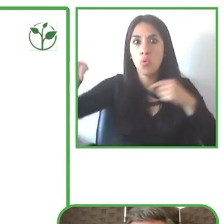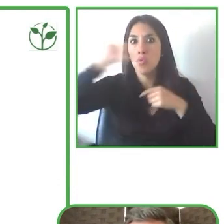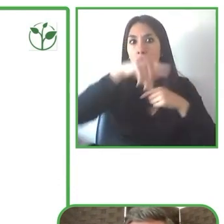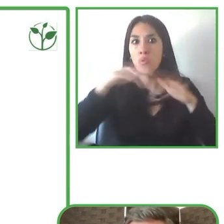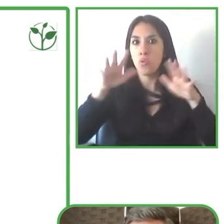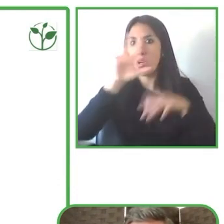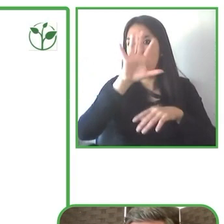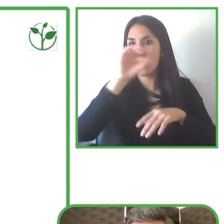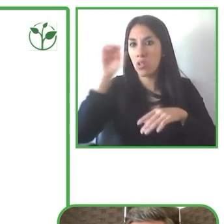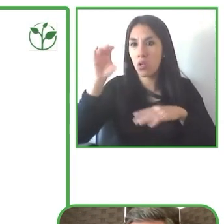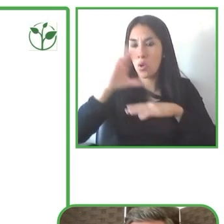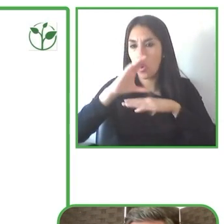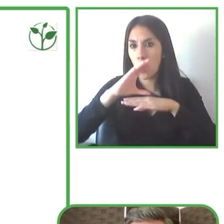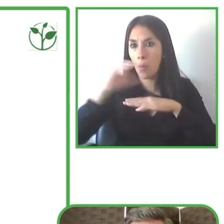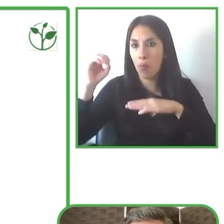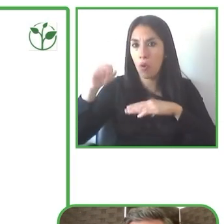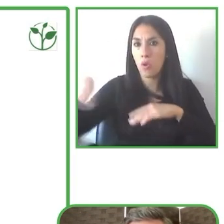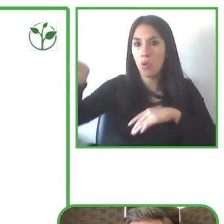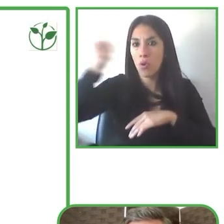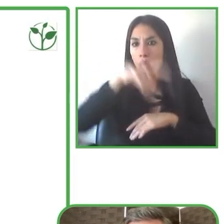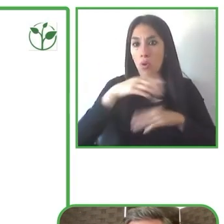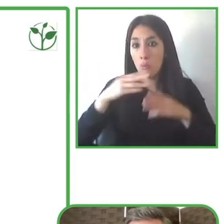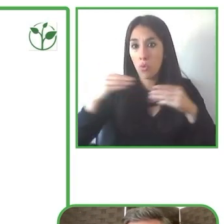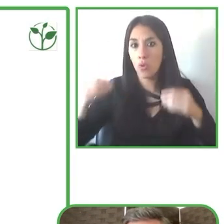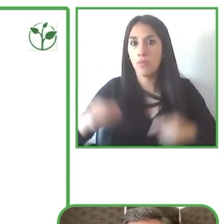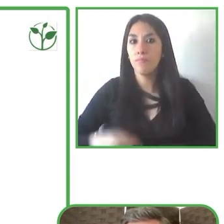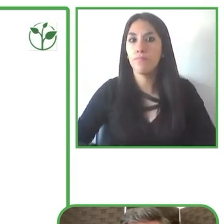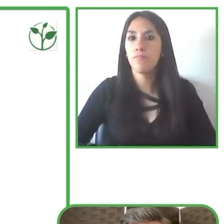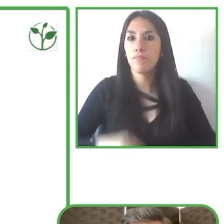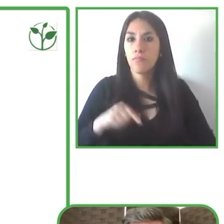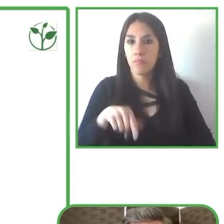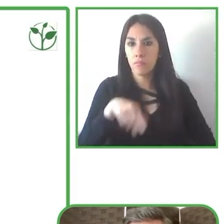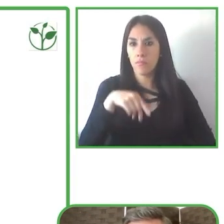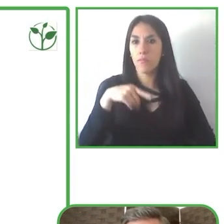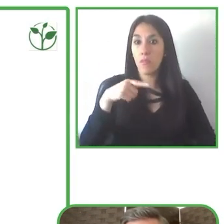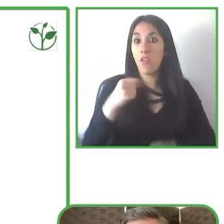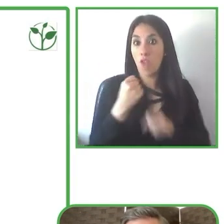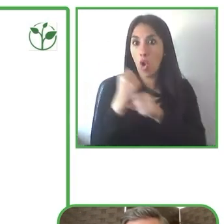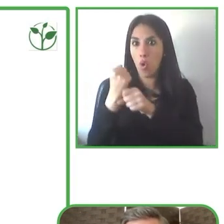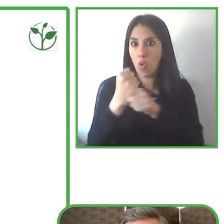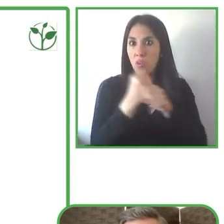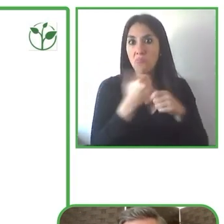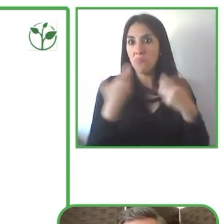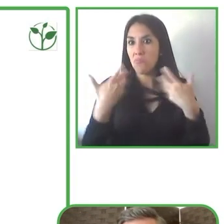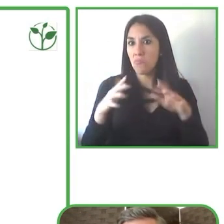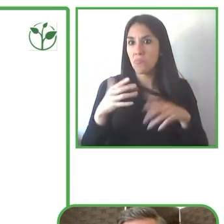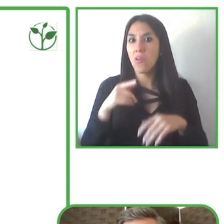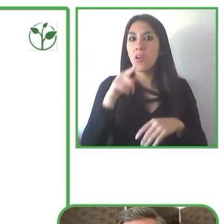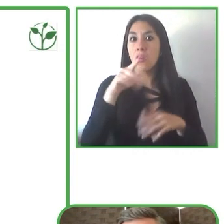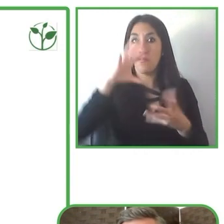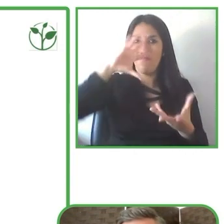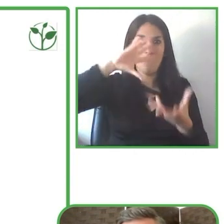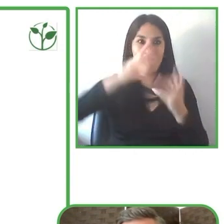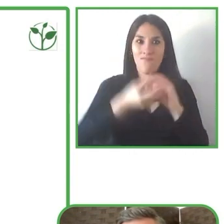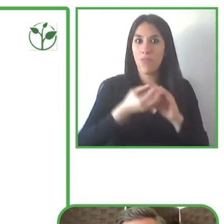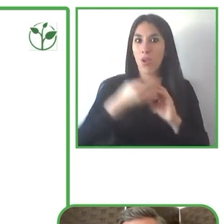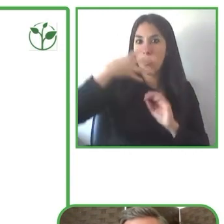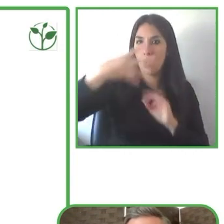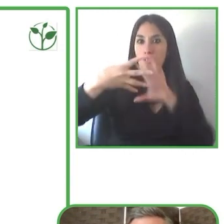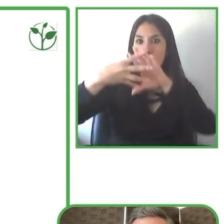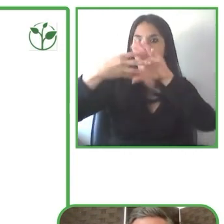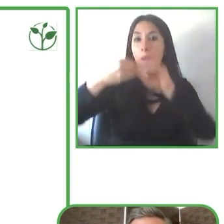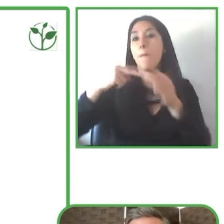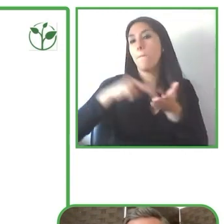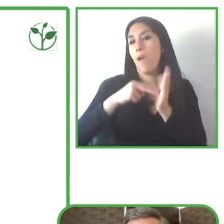sectores e industrias y que estamos basados en 41 países en conjunto estas 500